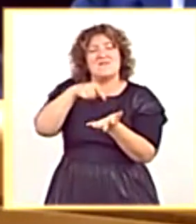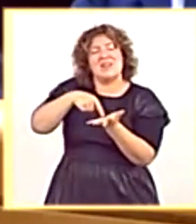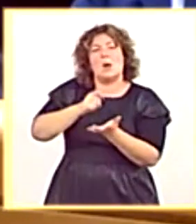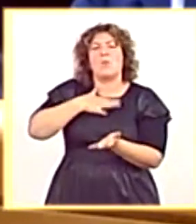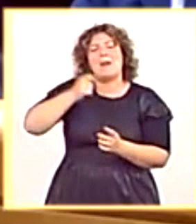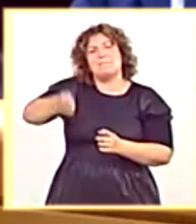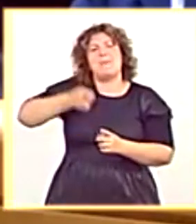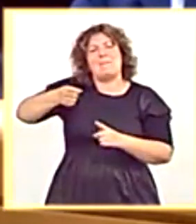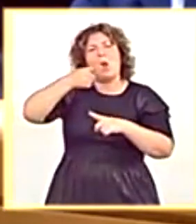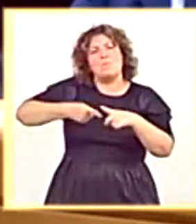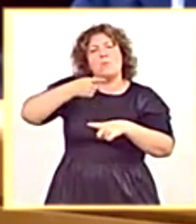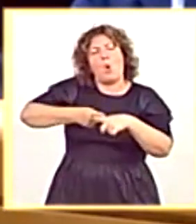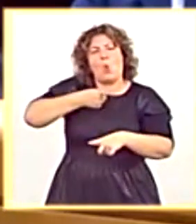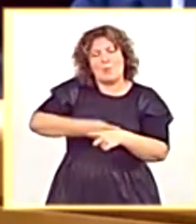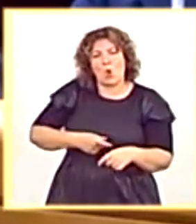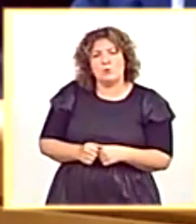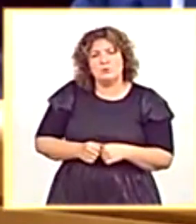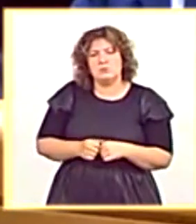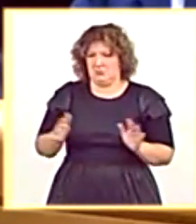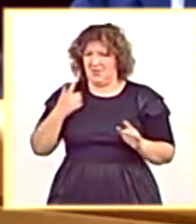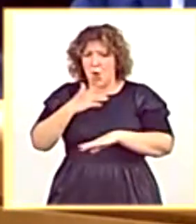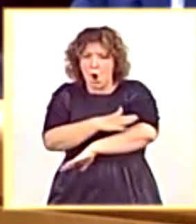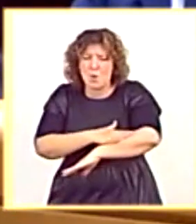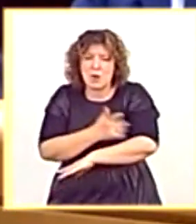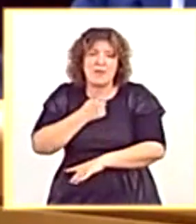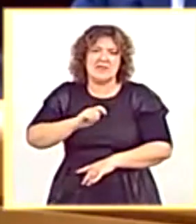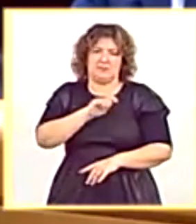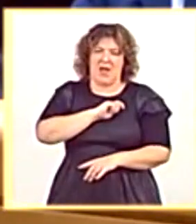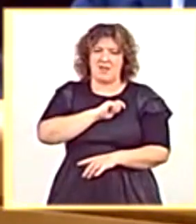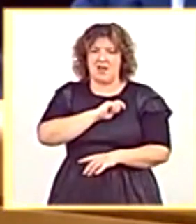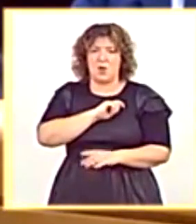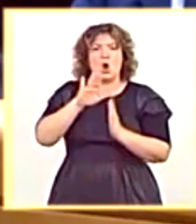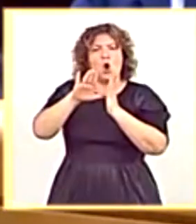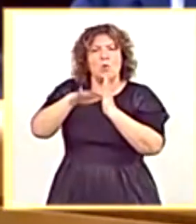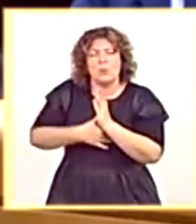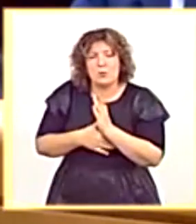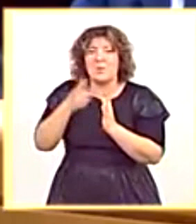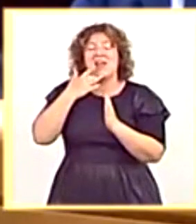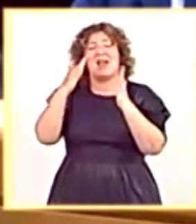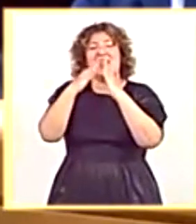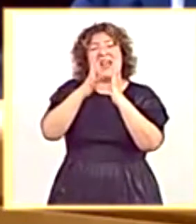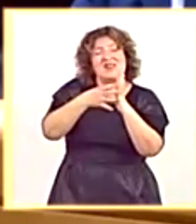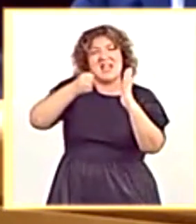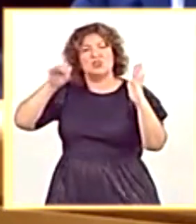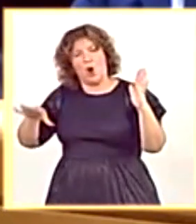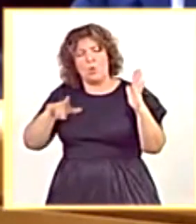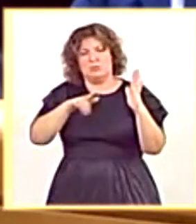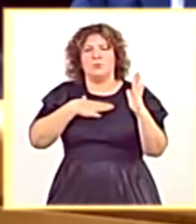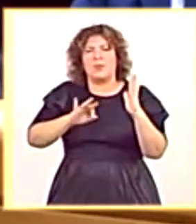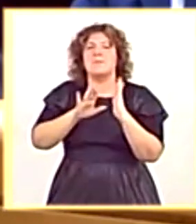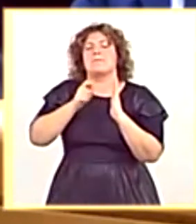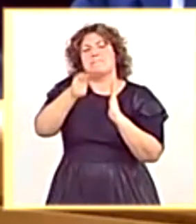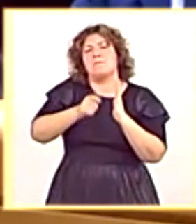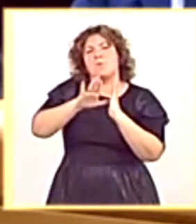a los trabajadores autónomos. No puede decir que el gobierno de España no haya puesto moratorias a los desaudios de muchísimas